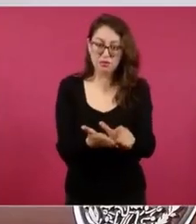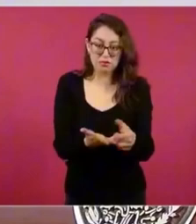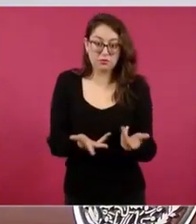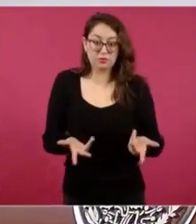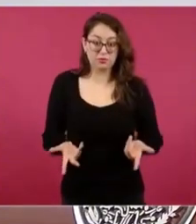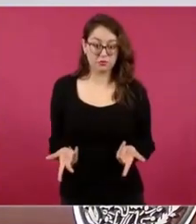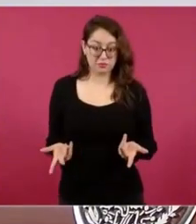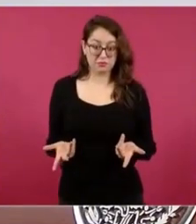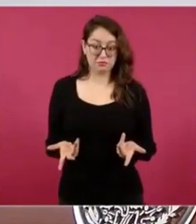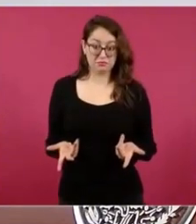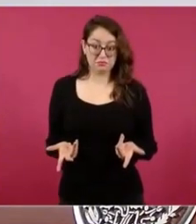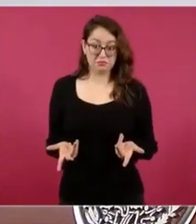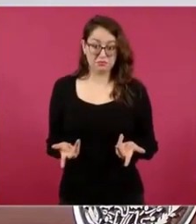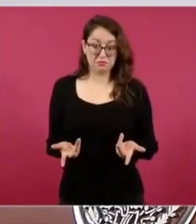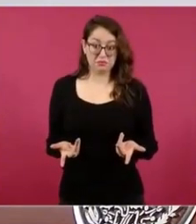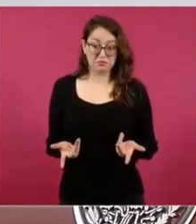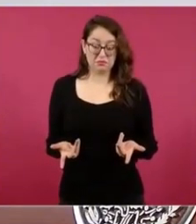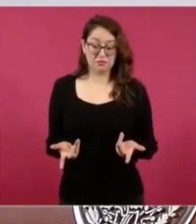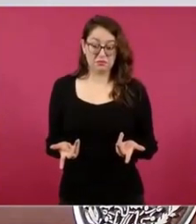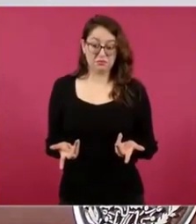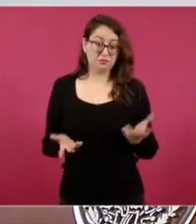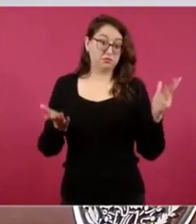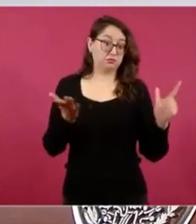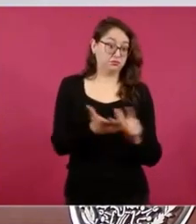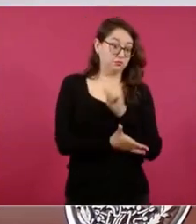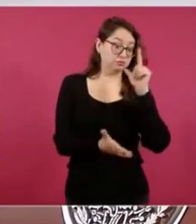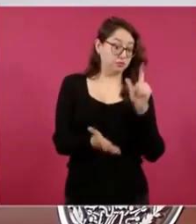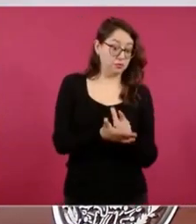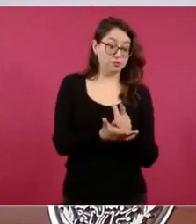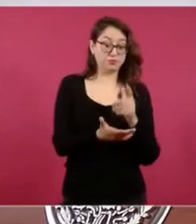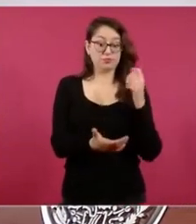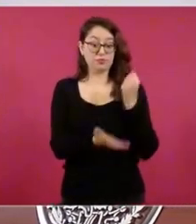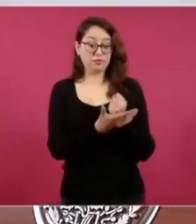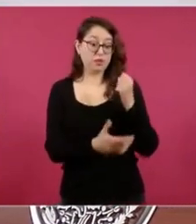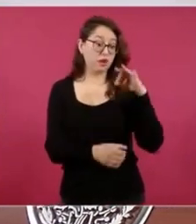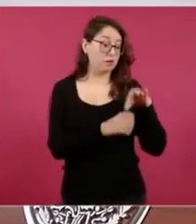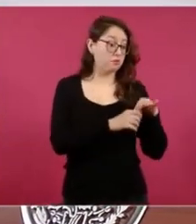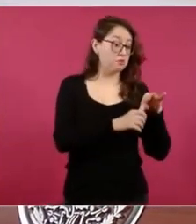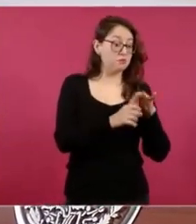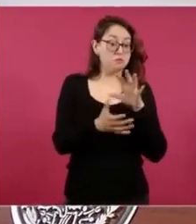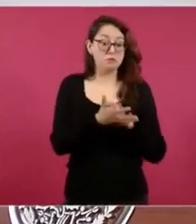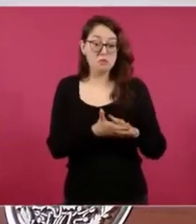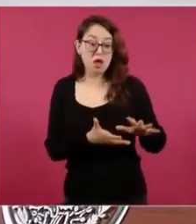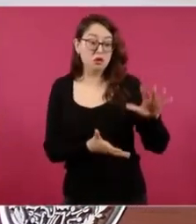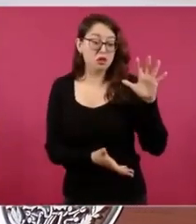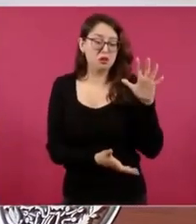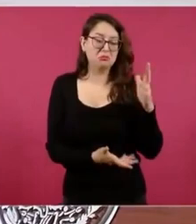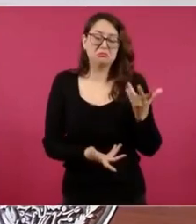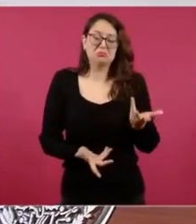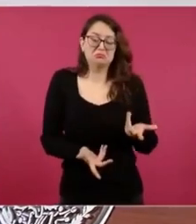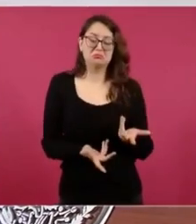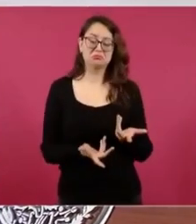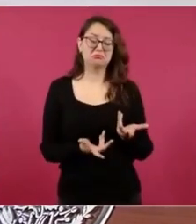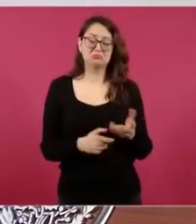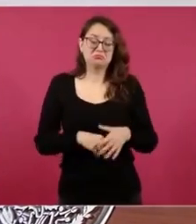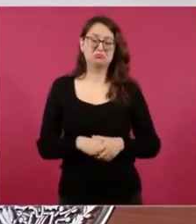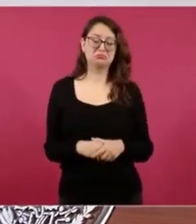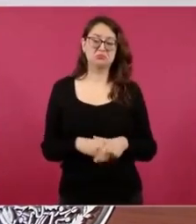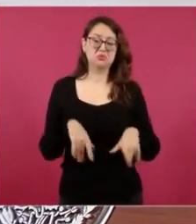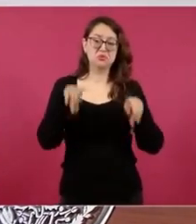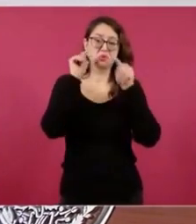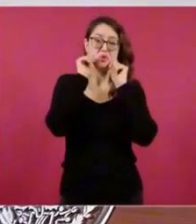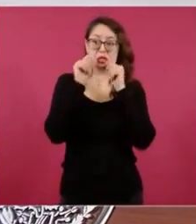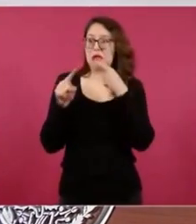logró esa mayoría? La pues sí, es importante, pero también